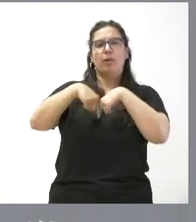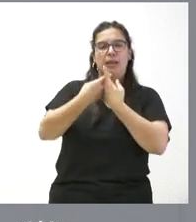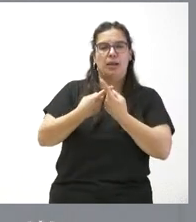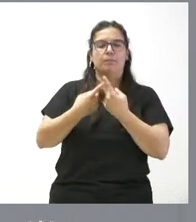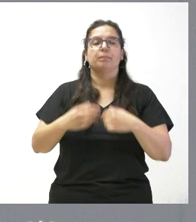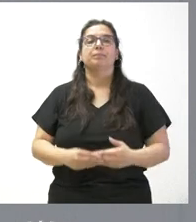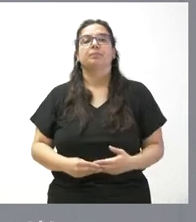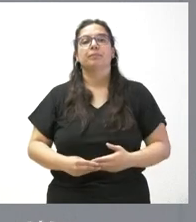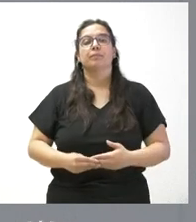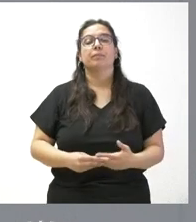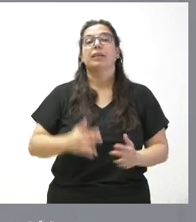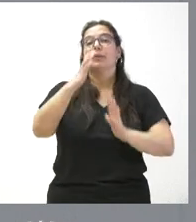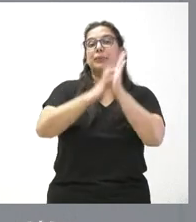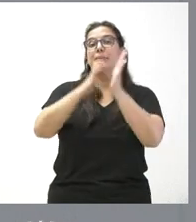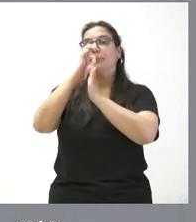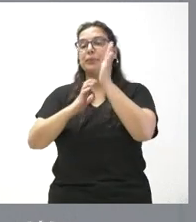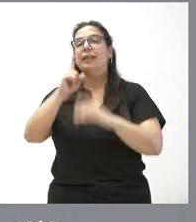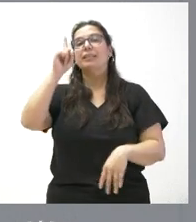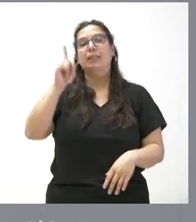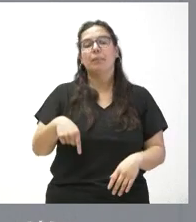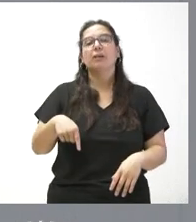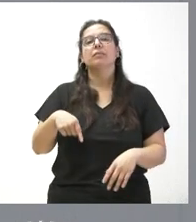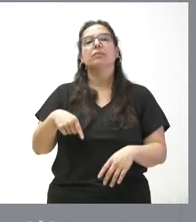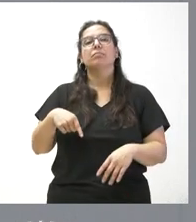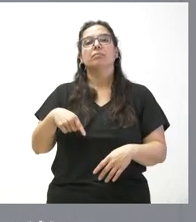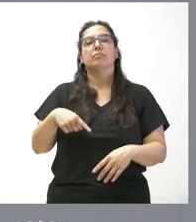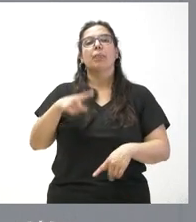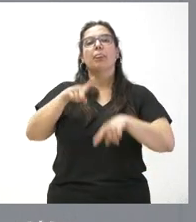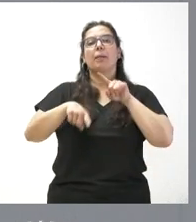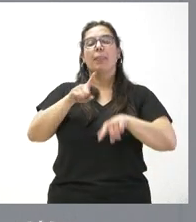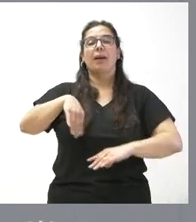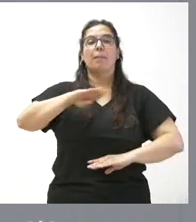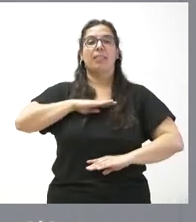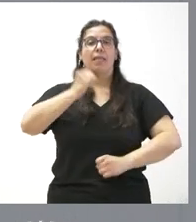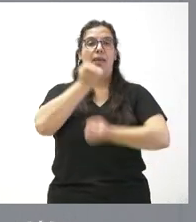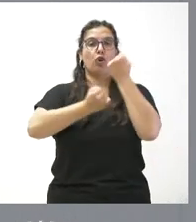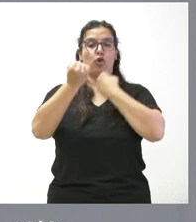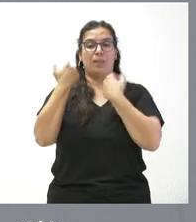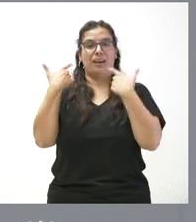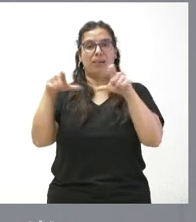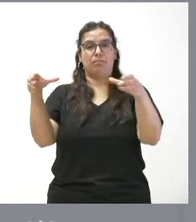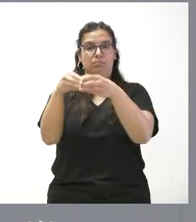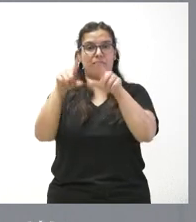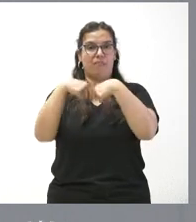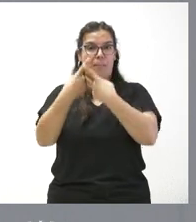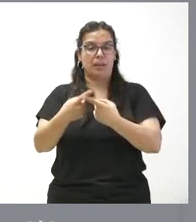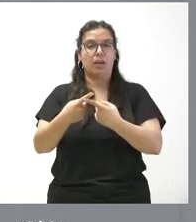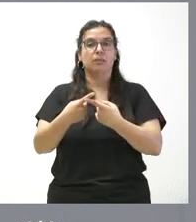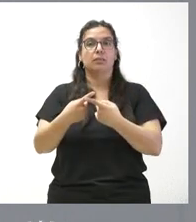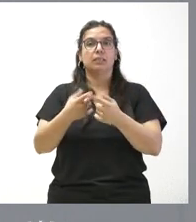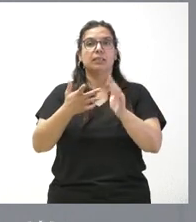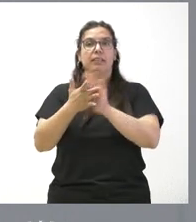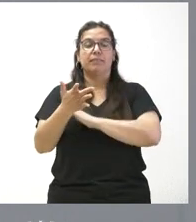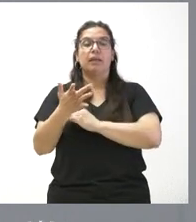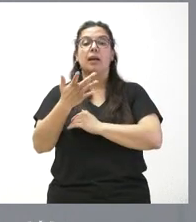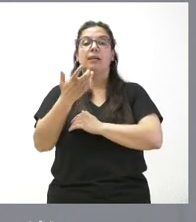Y entre el tipo de bonificaciones y exenciones también están las condicionadas a la capacidad económica de la unidad familiar, que se paga menos